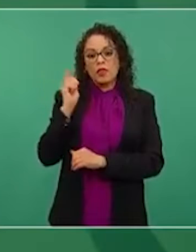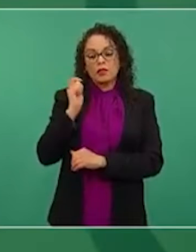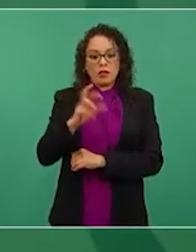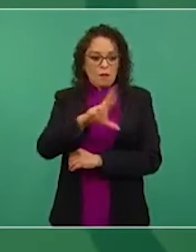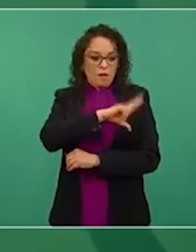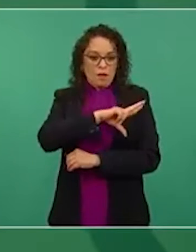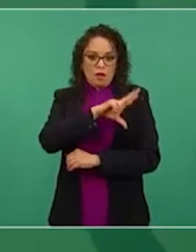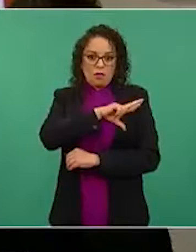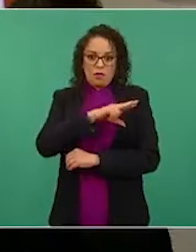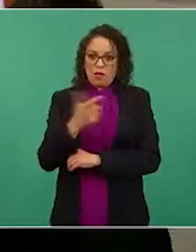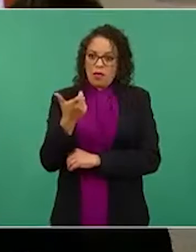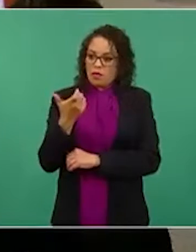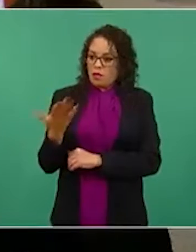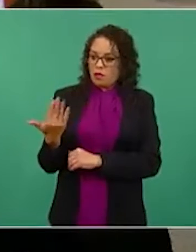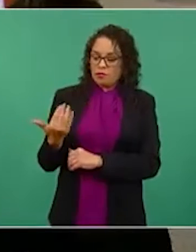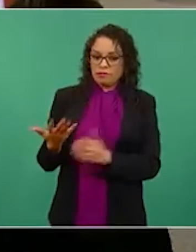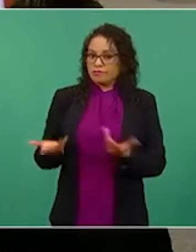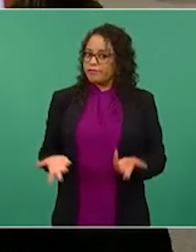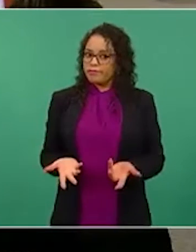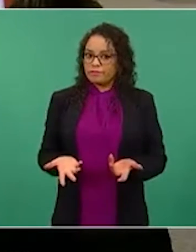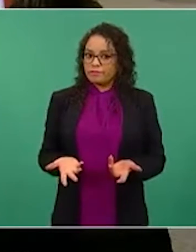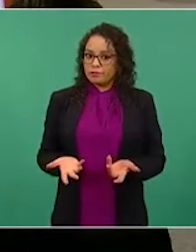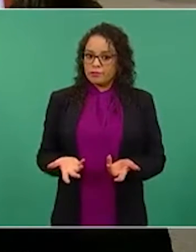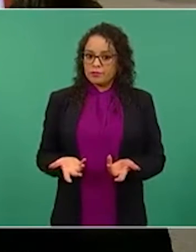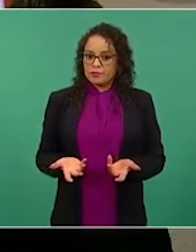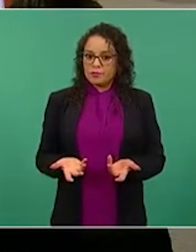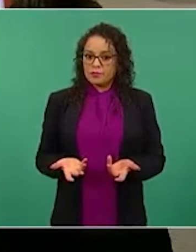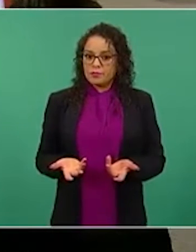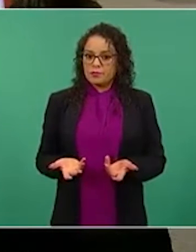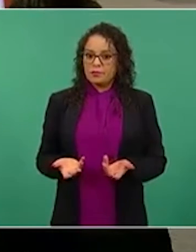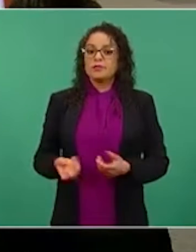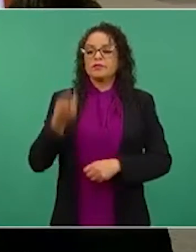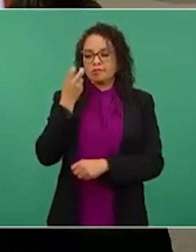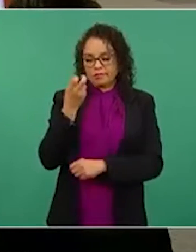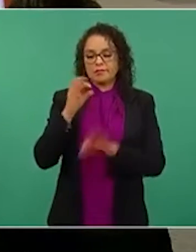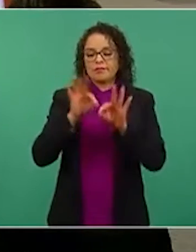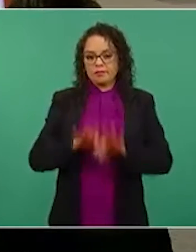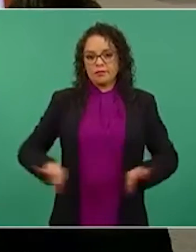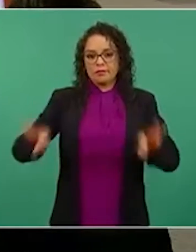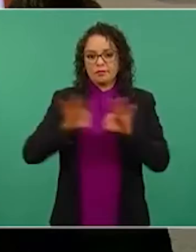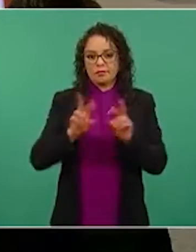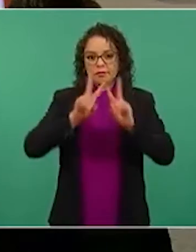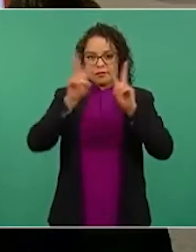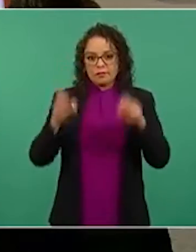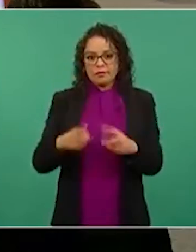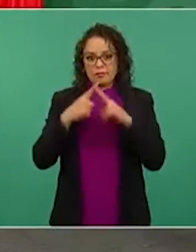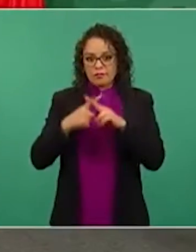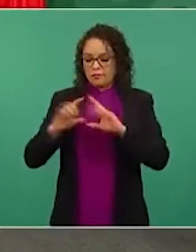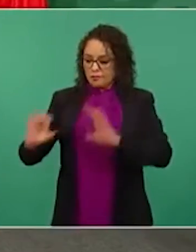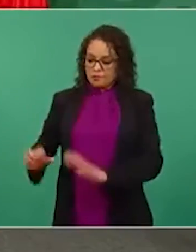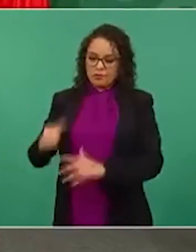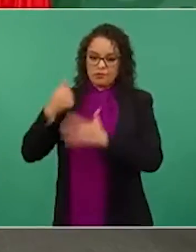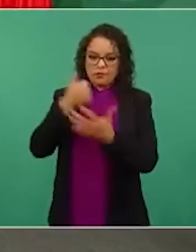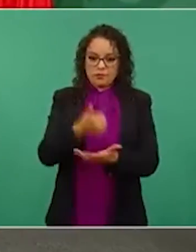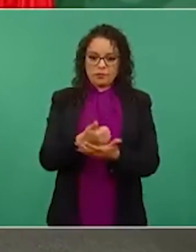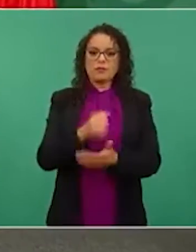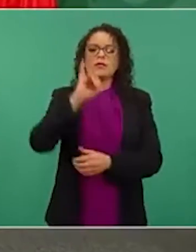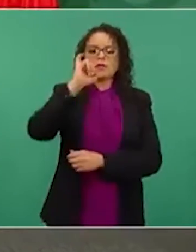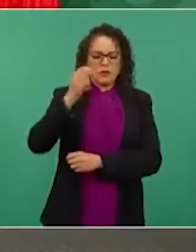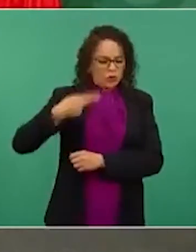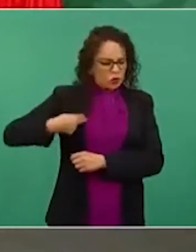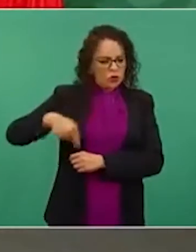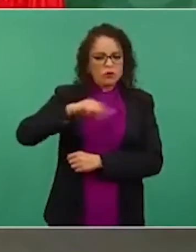Justo por eso el ejercicio de la transparencia presupuestal es importante. Sí, nosotros vamos a seguir apoyando a la UNAM,